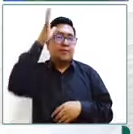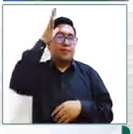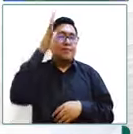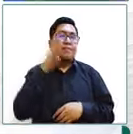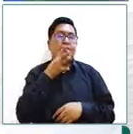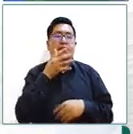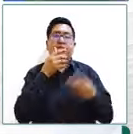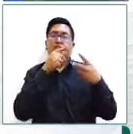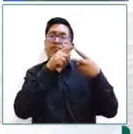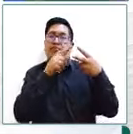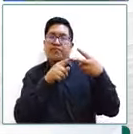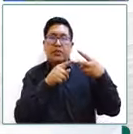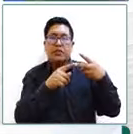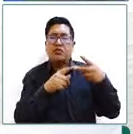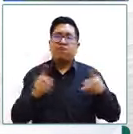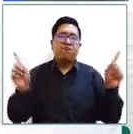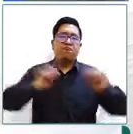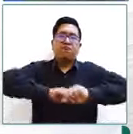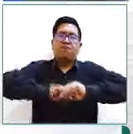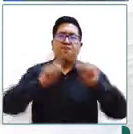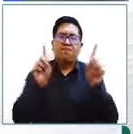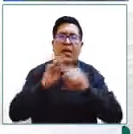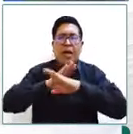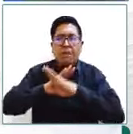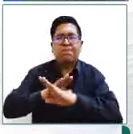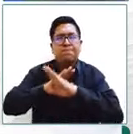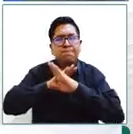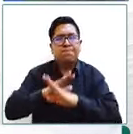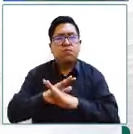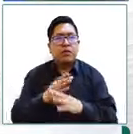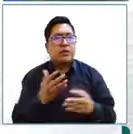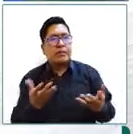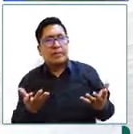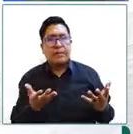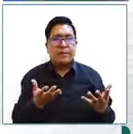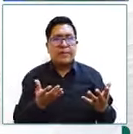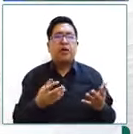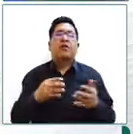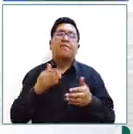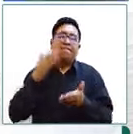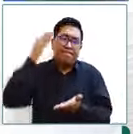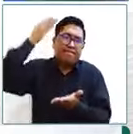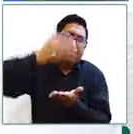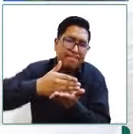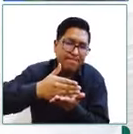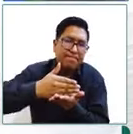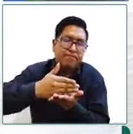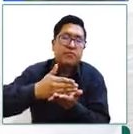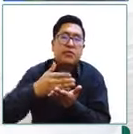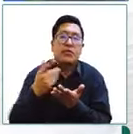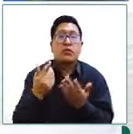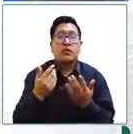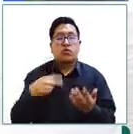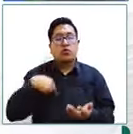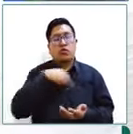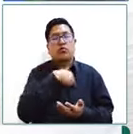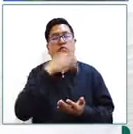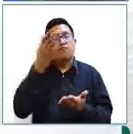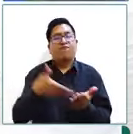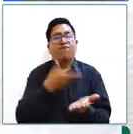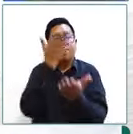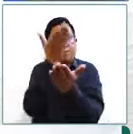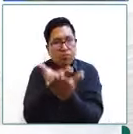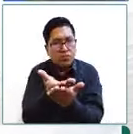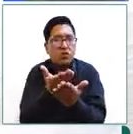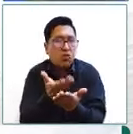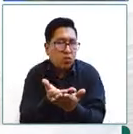obstaculizan, cuando no son ellos con los que se va a trabajar la reintegración familiar. Y en esta ruta justamente se propone que se